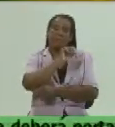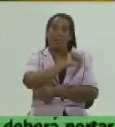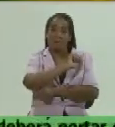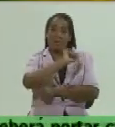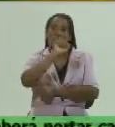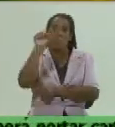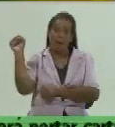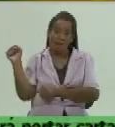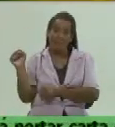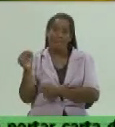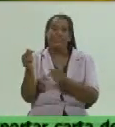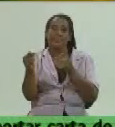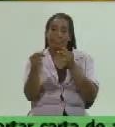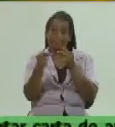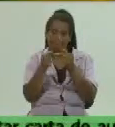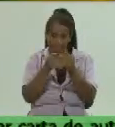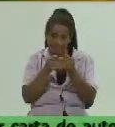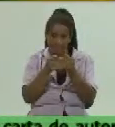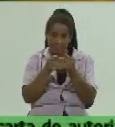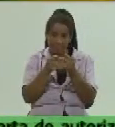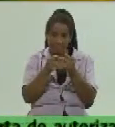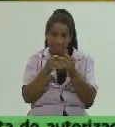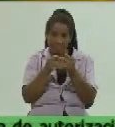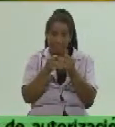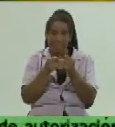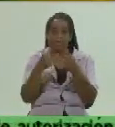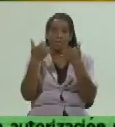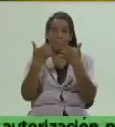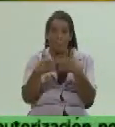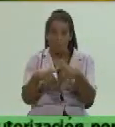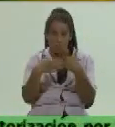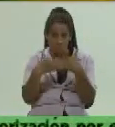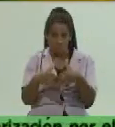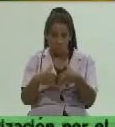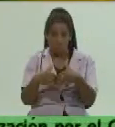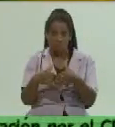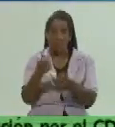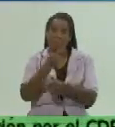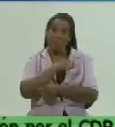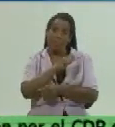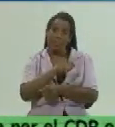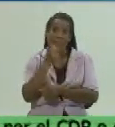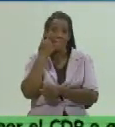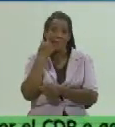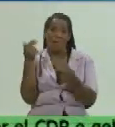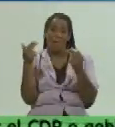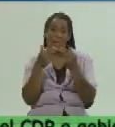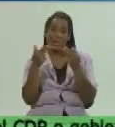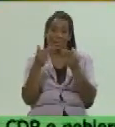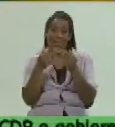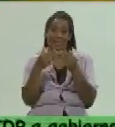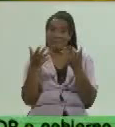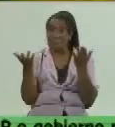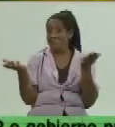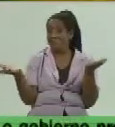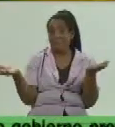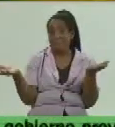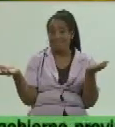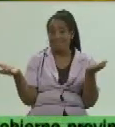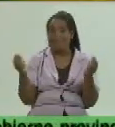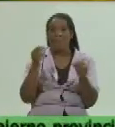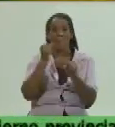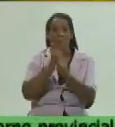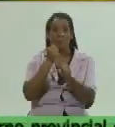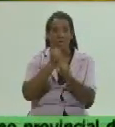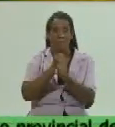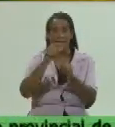acercarle más también esos productos a la población y más competencia entre ellos exacto entonces vamos a trabajar el tema